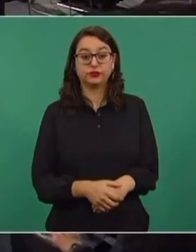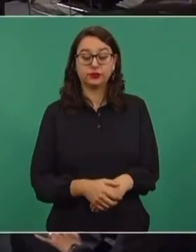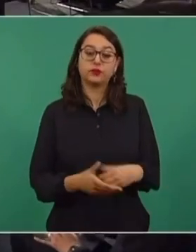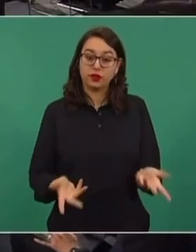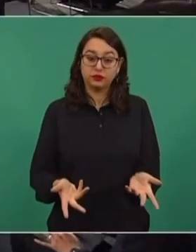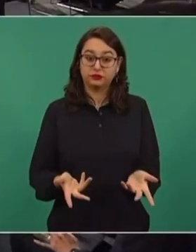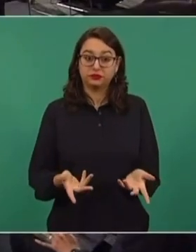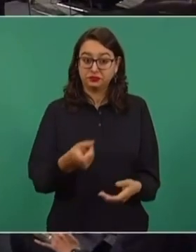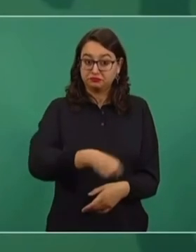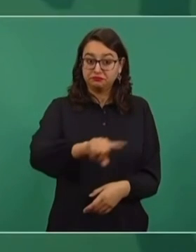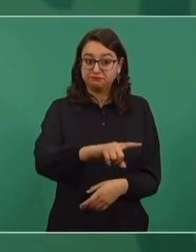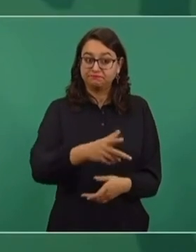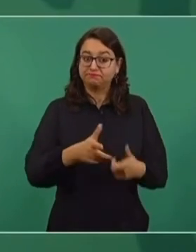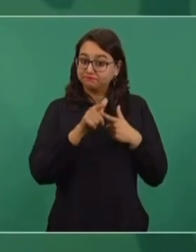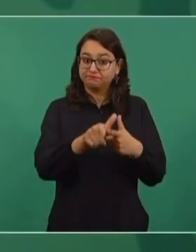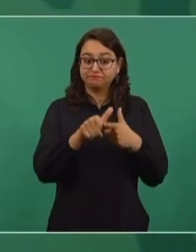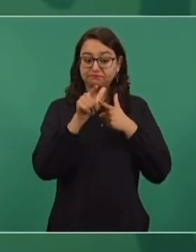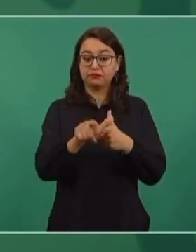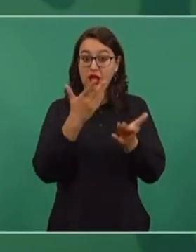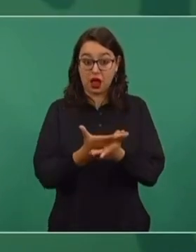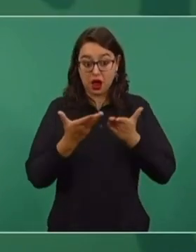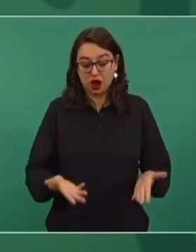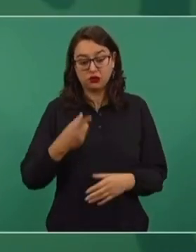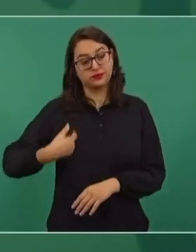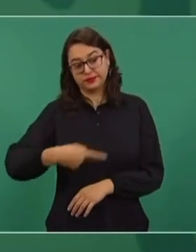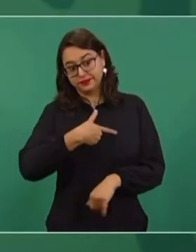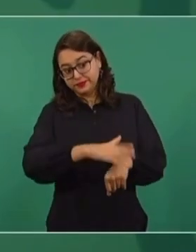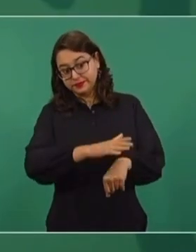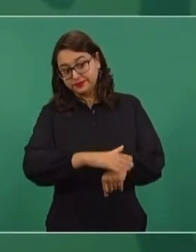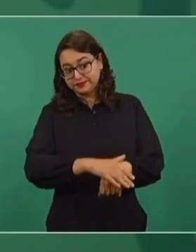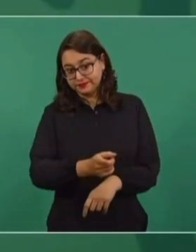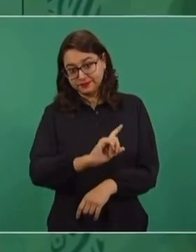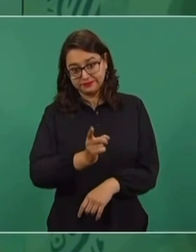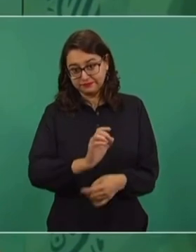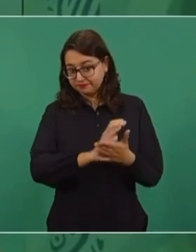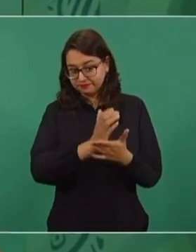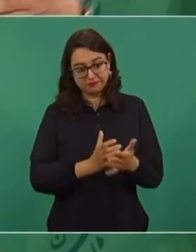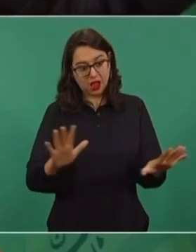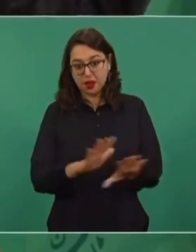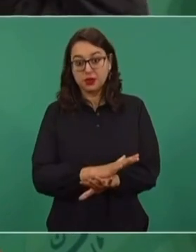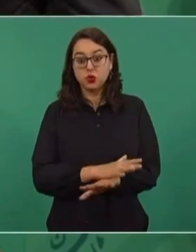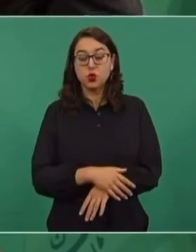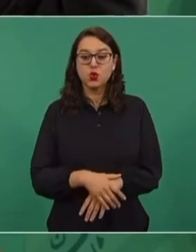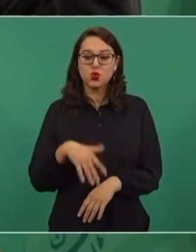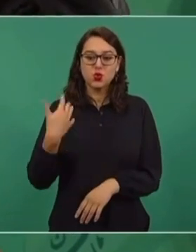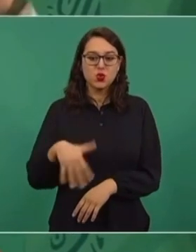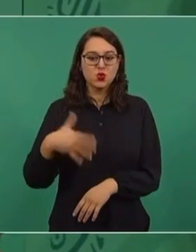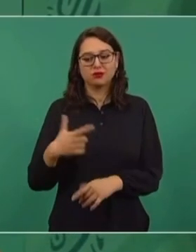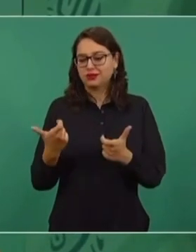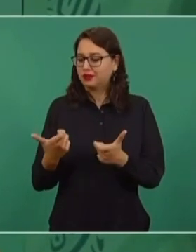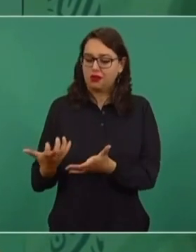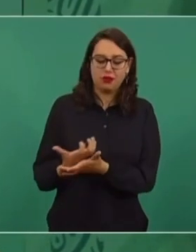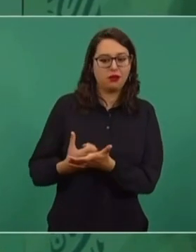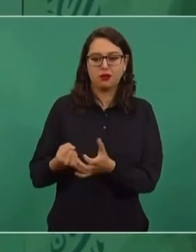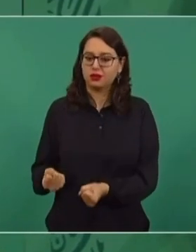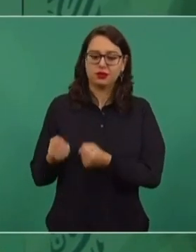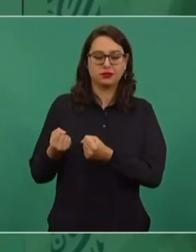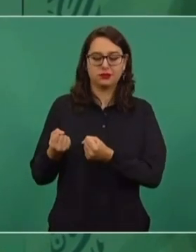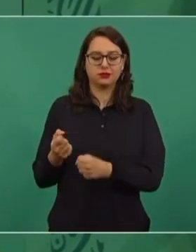Y ya aceptaron que se modifique ese contrato y nos vamos a ahorrar muchísimo dinero.